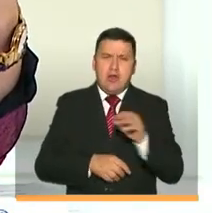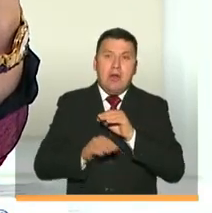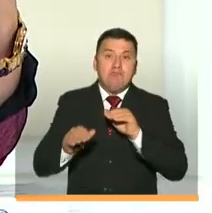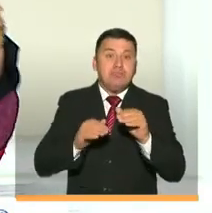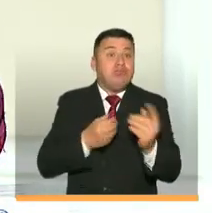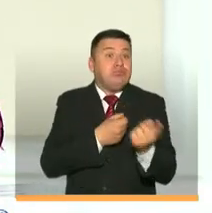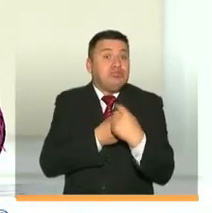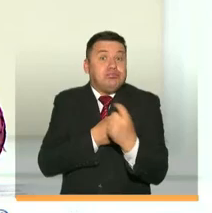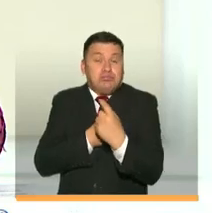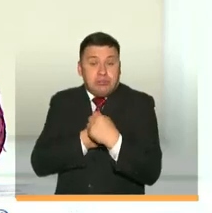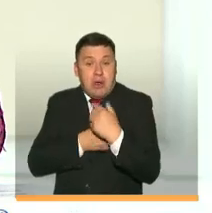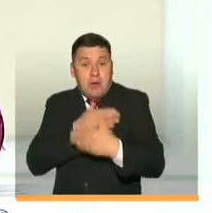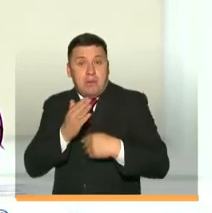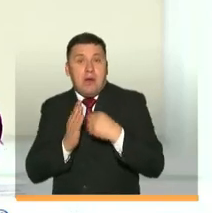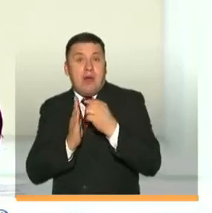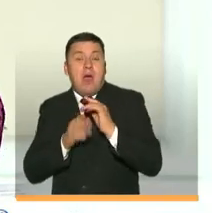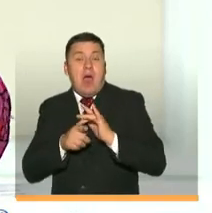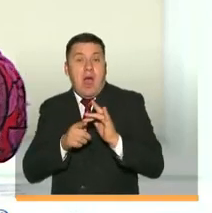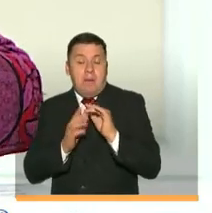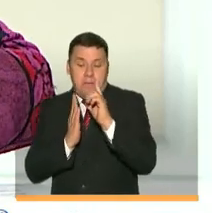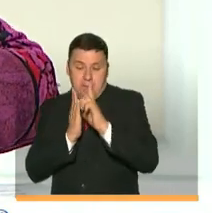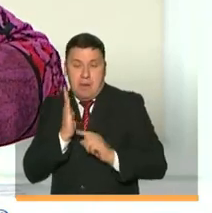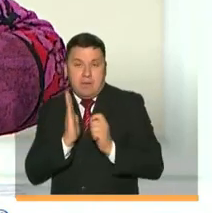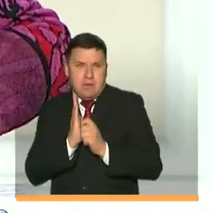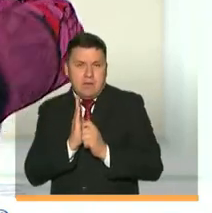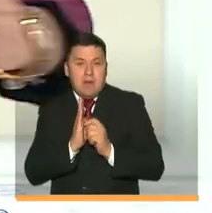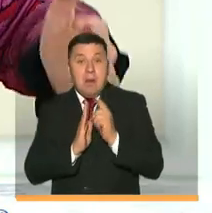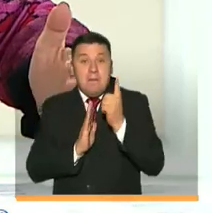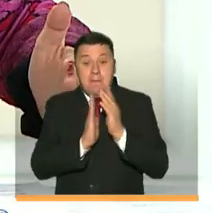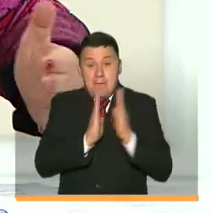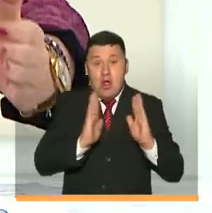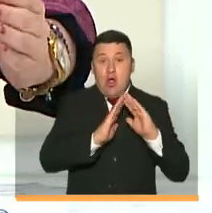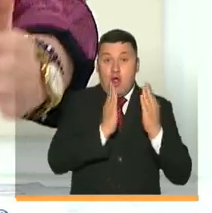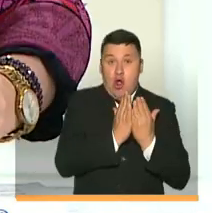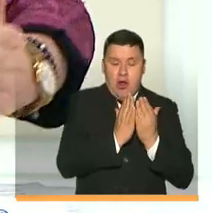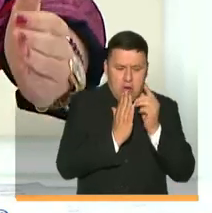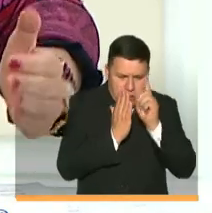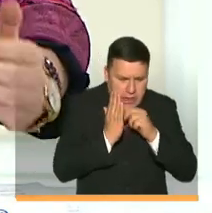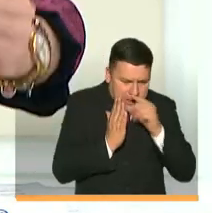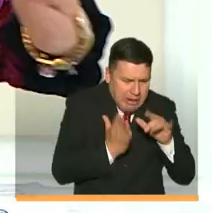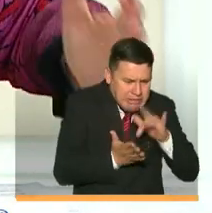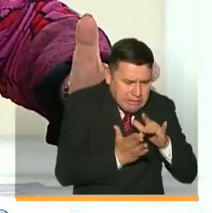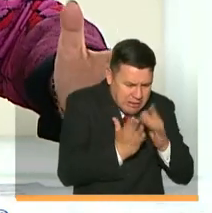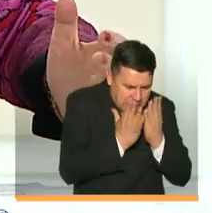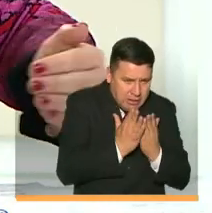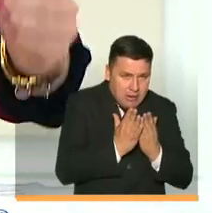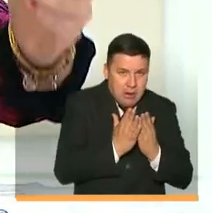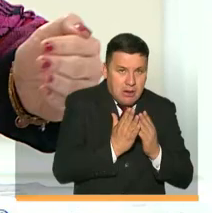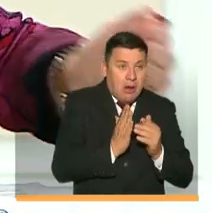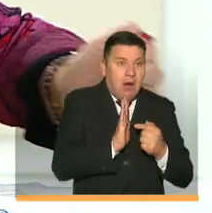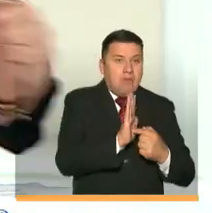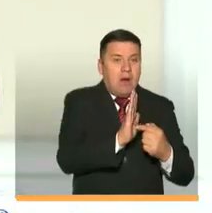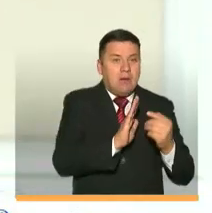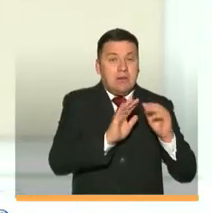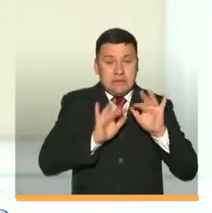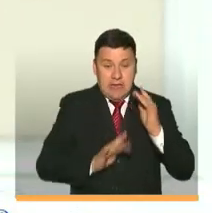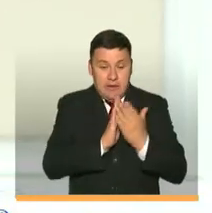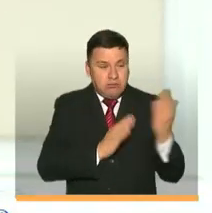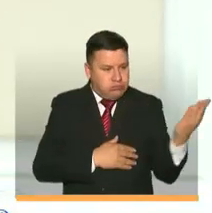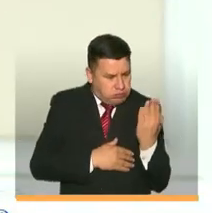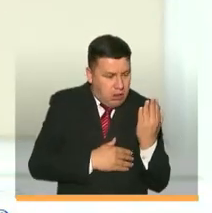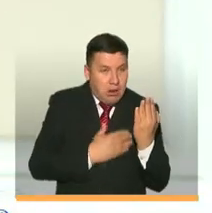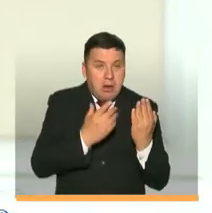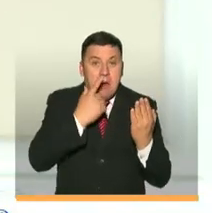convocatorias. Los procesos de aplicación van primero con una fase donde el colegio presenta a los niños, niñas en la aplicación y luego con la